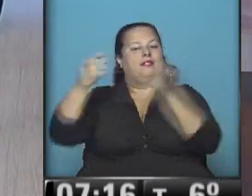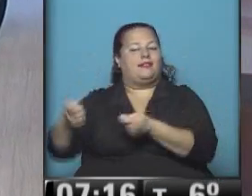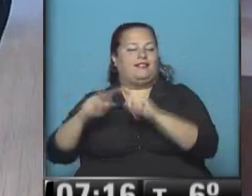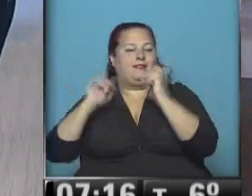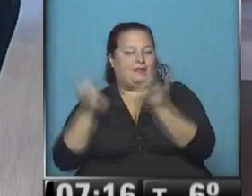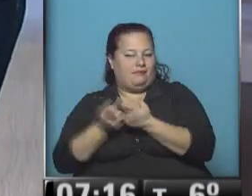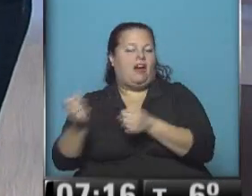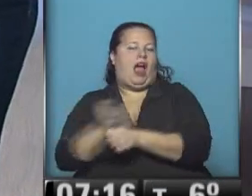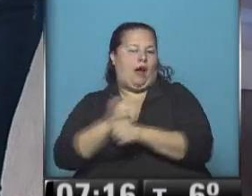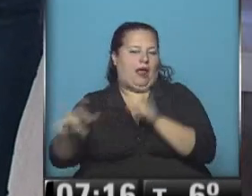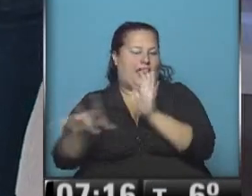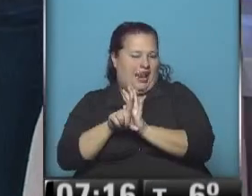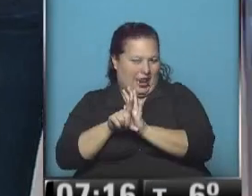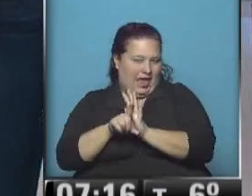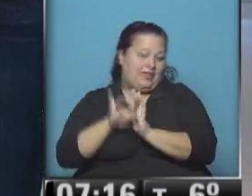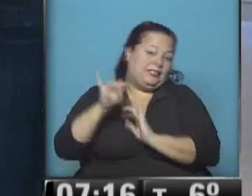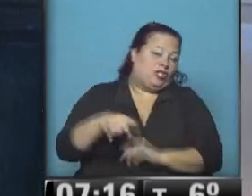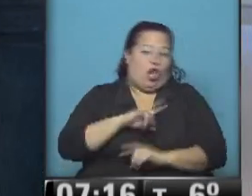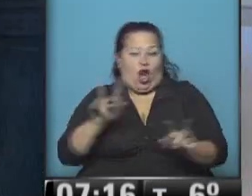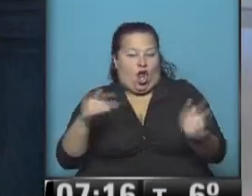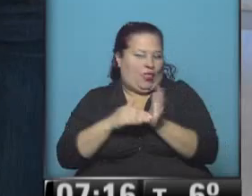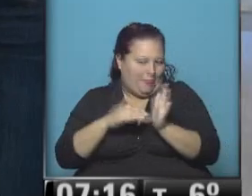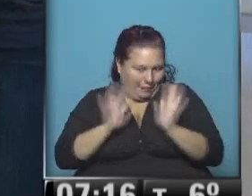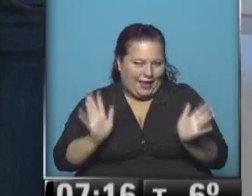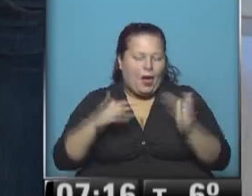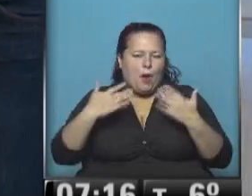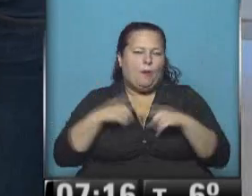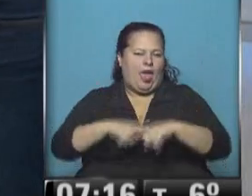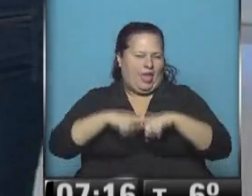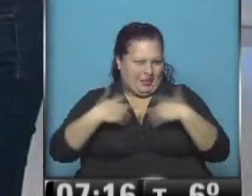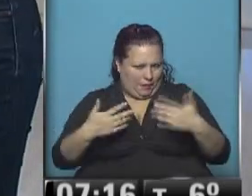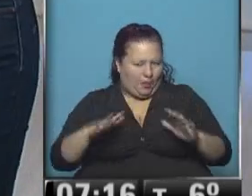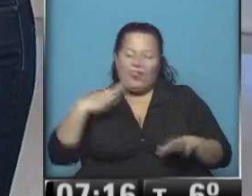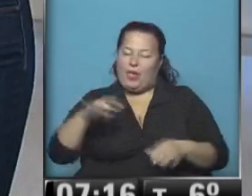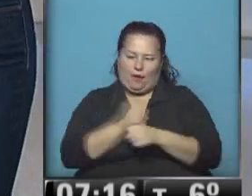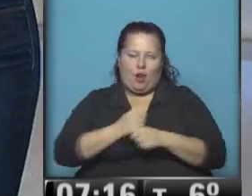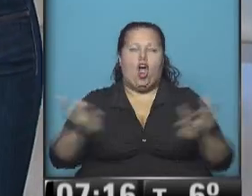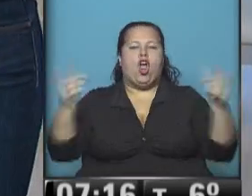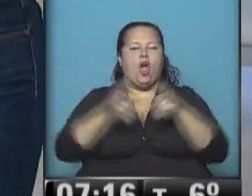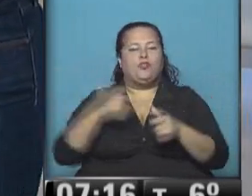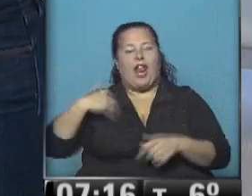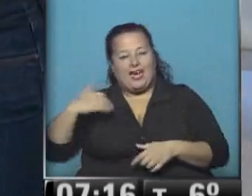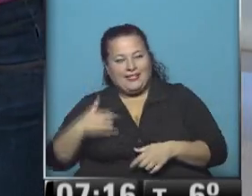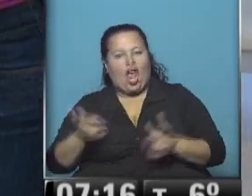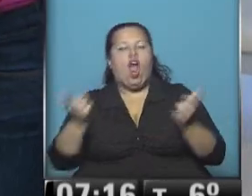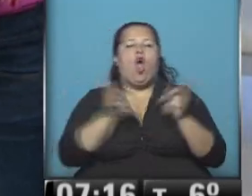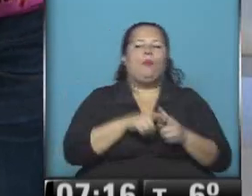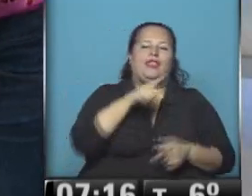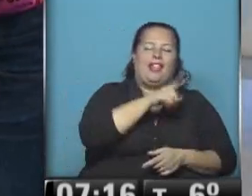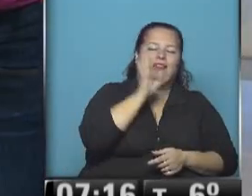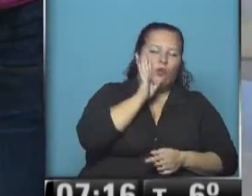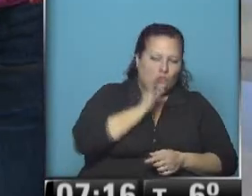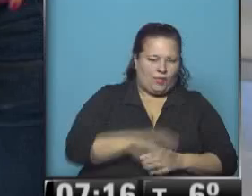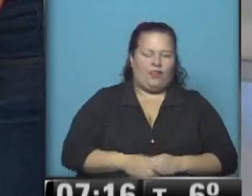recinto y se termina convirtiendo en ley. O no, depende. Pero se puede discutir. se tiene que aprobar. Comisión en la República Argentina, comité en Estados